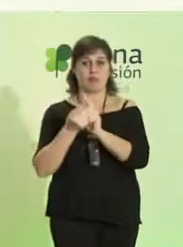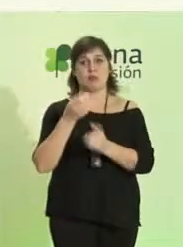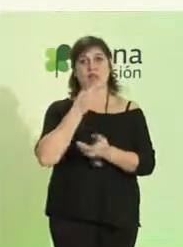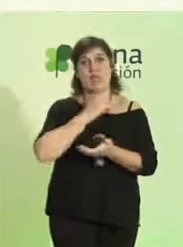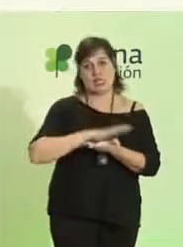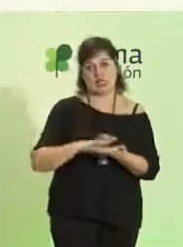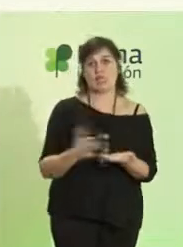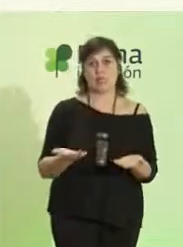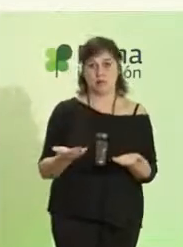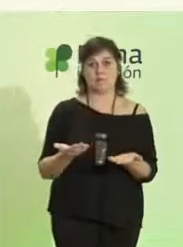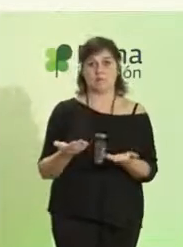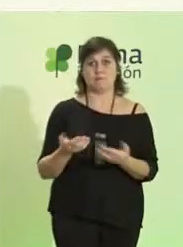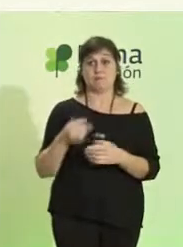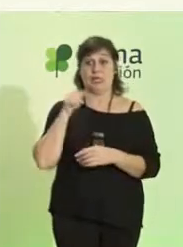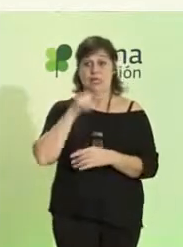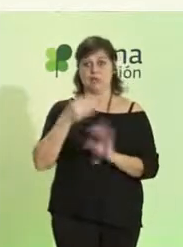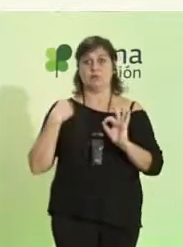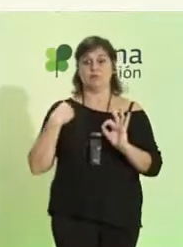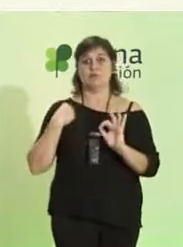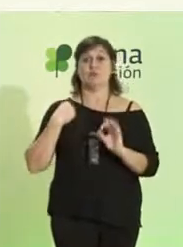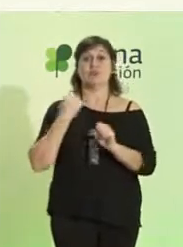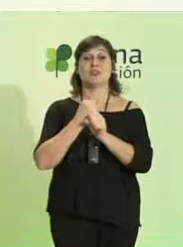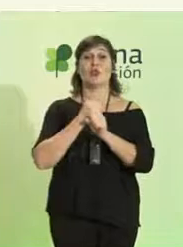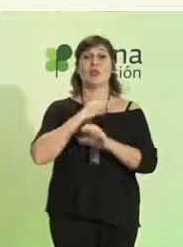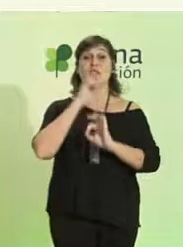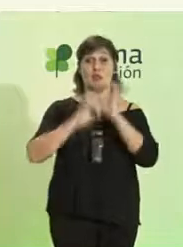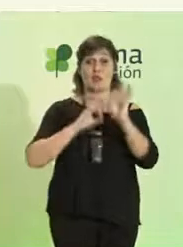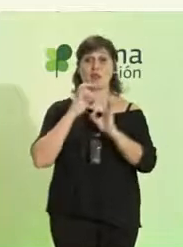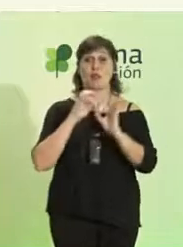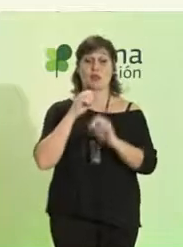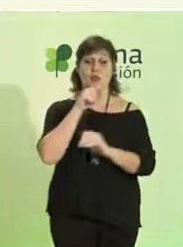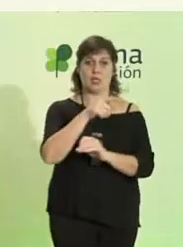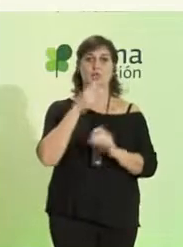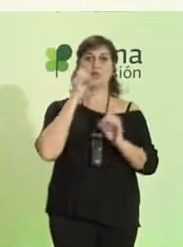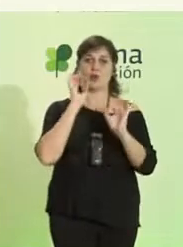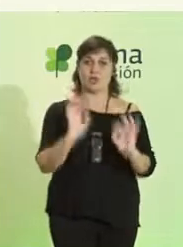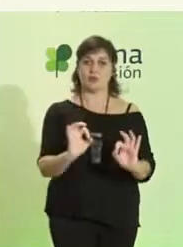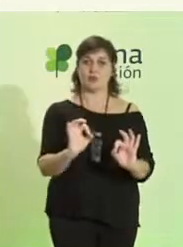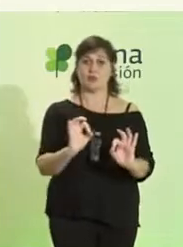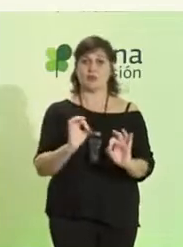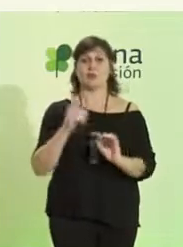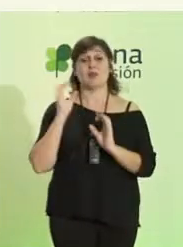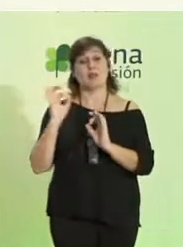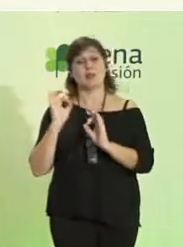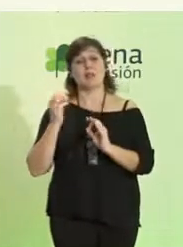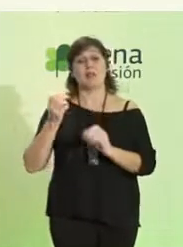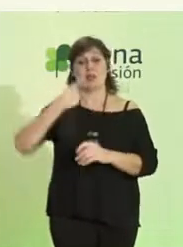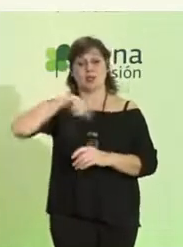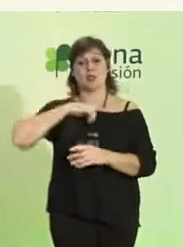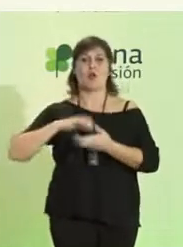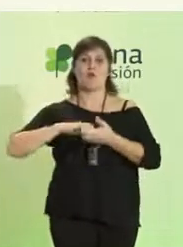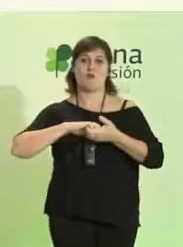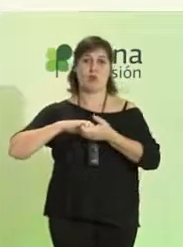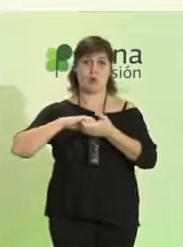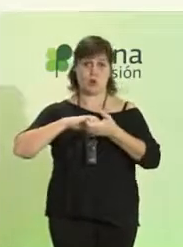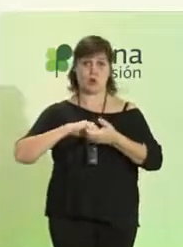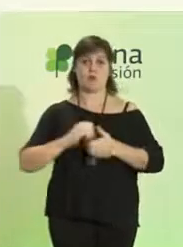esto va el trabajo de las organizaciones, y especialmente de nuestra querida confederación, de